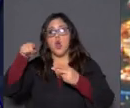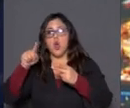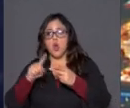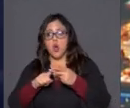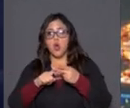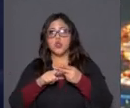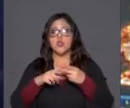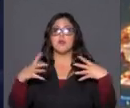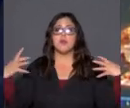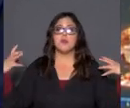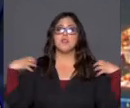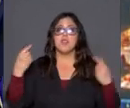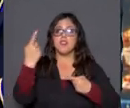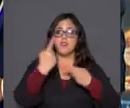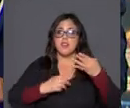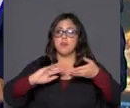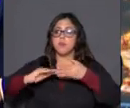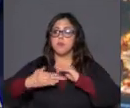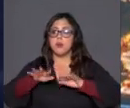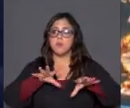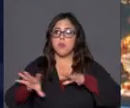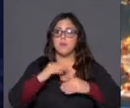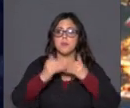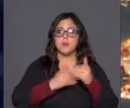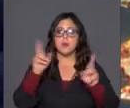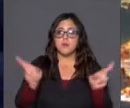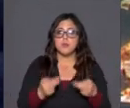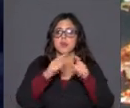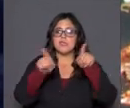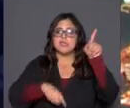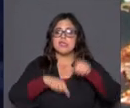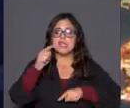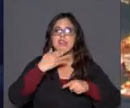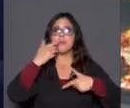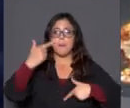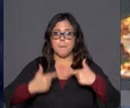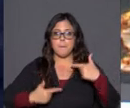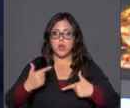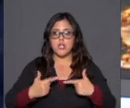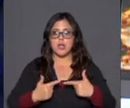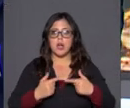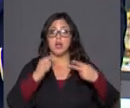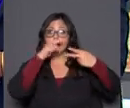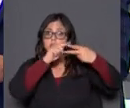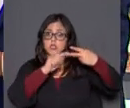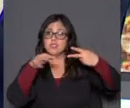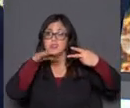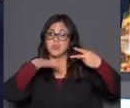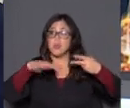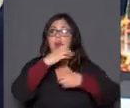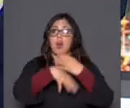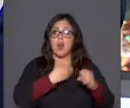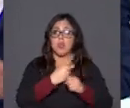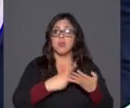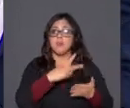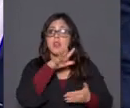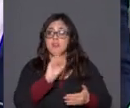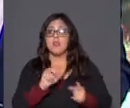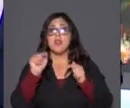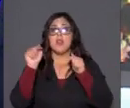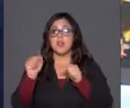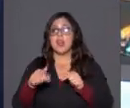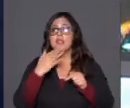a cabo por distintas comunidades movilizadas en proceso de recuperación territorial y política. Dos momentos entonces del 2020, donde incluso hay un